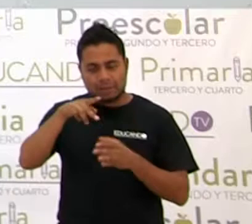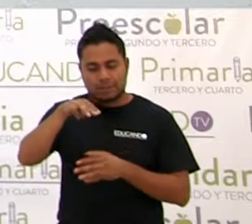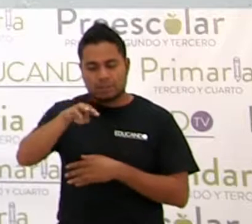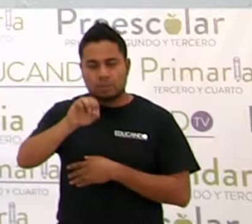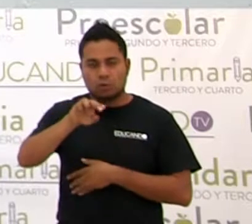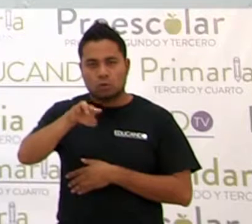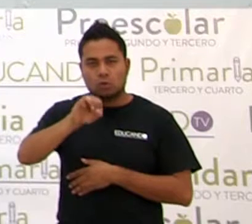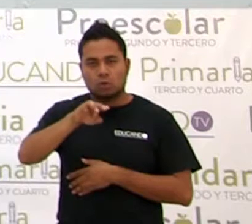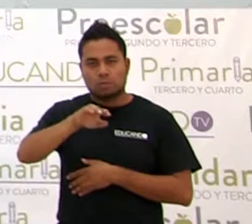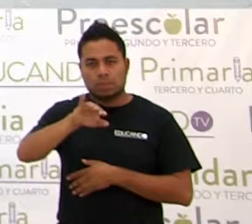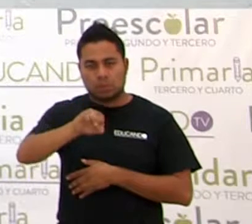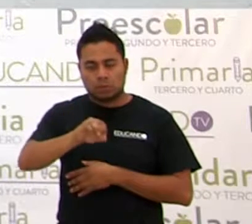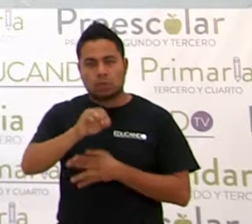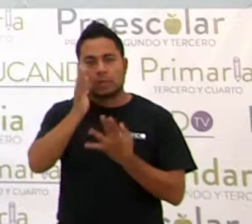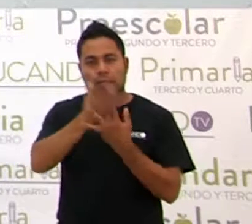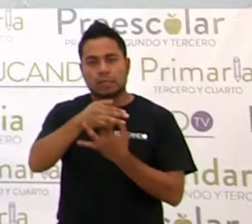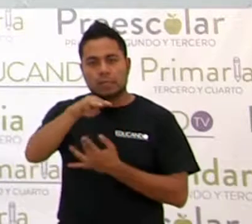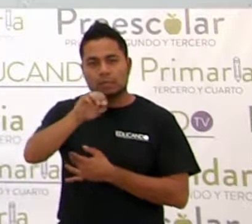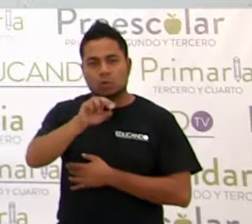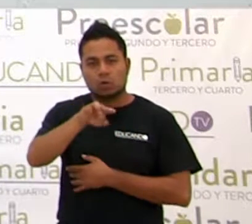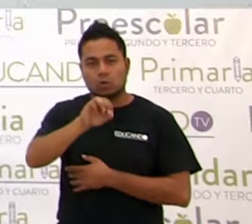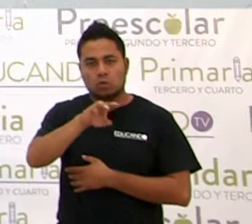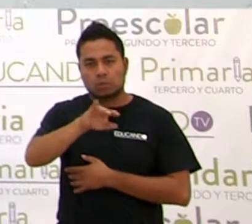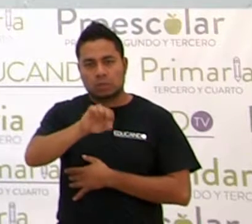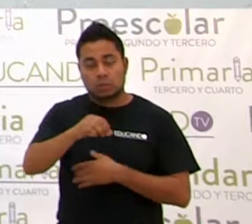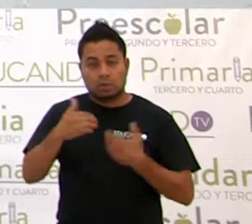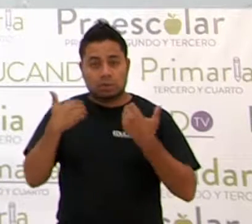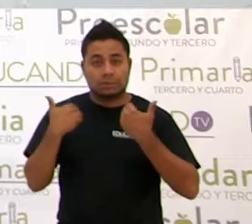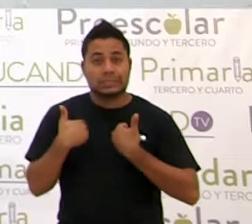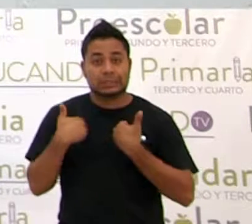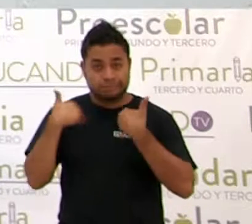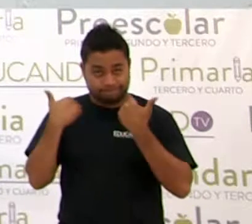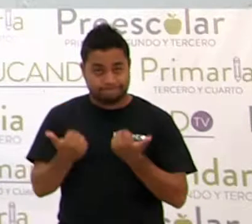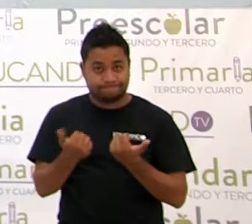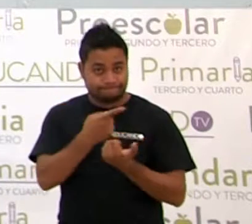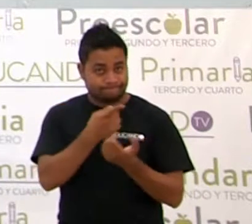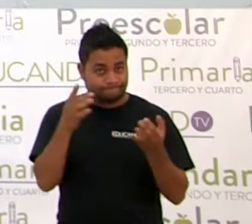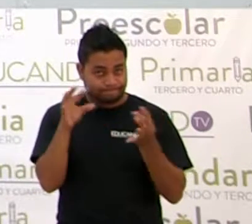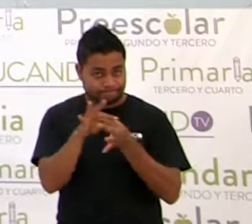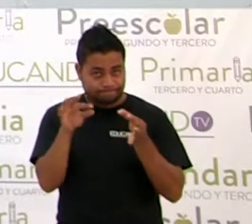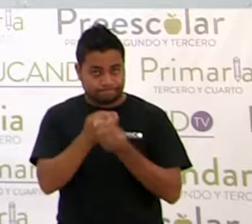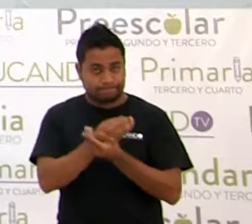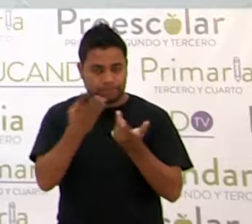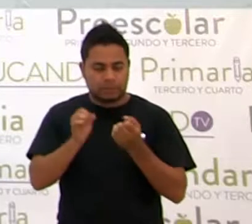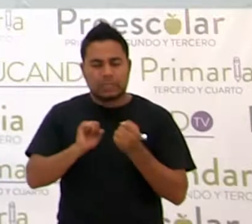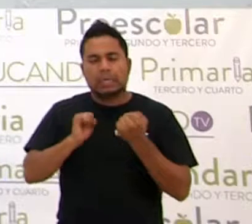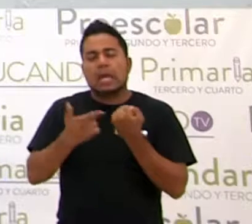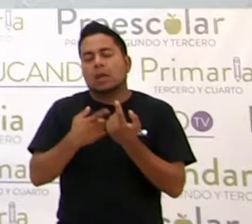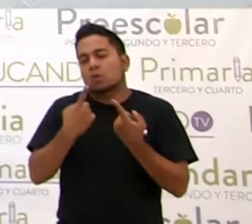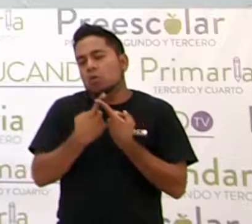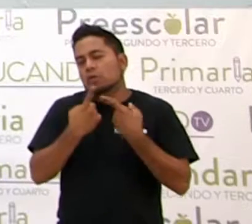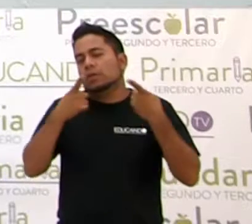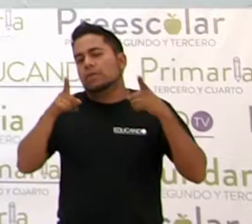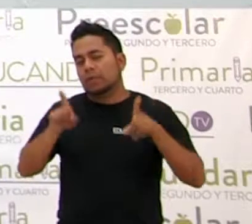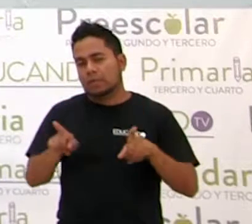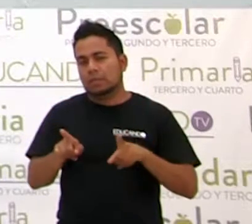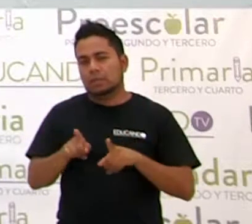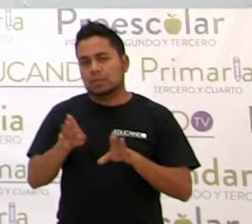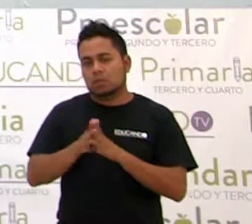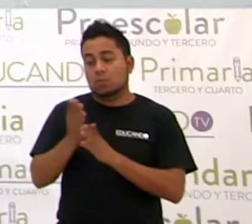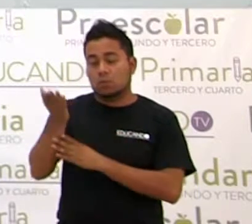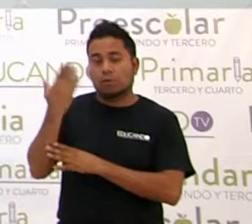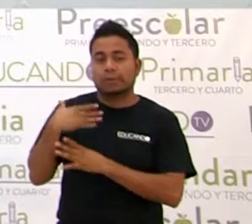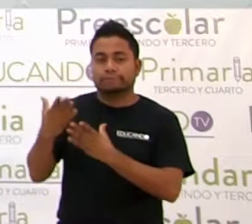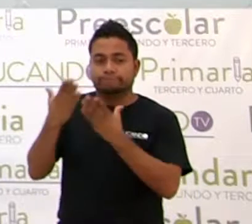monomio. ¿Quedó claro? ¿Se está entendiendo? ¿Sí? Es algo diferente. Algo diferente al que